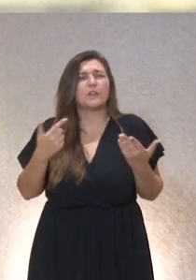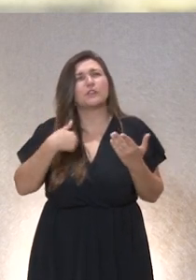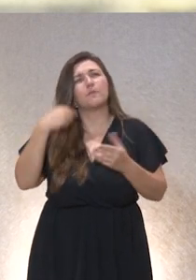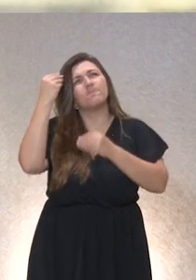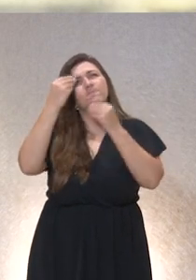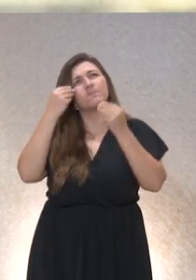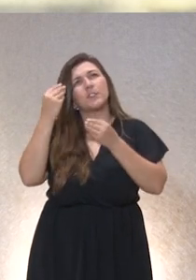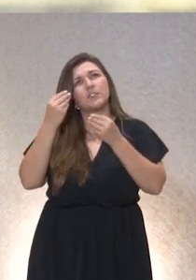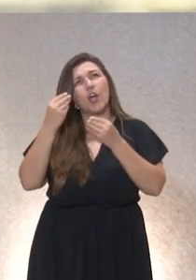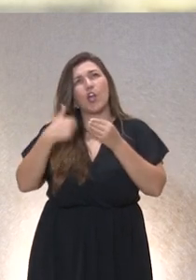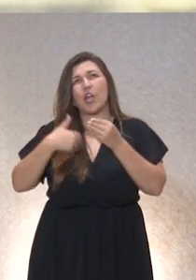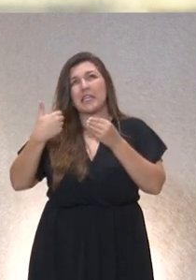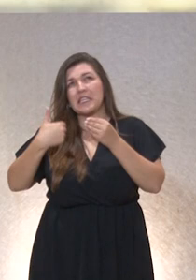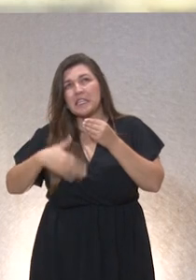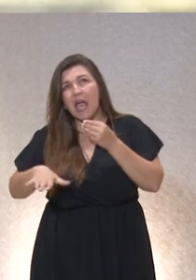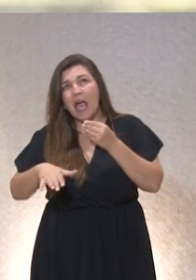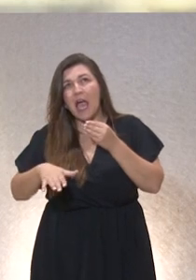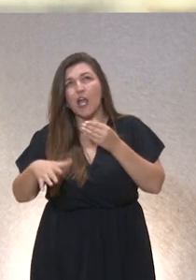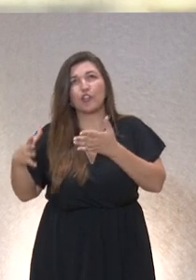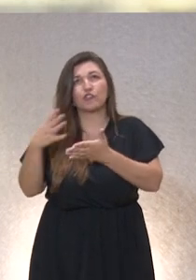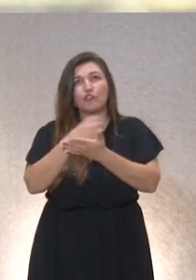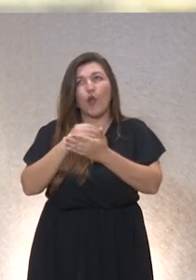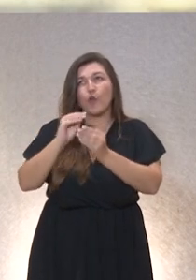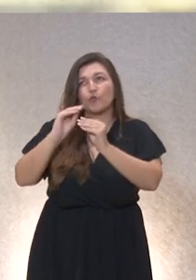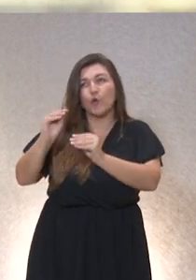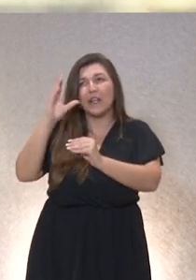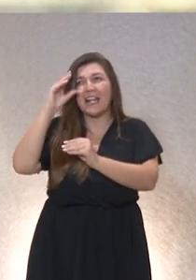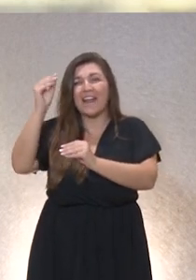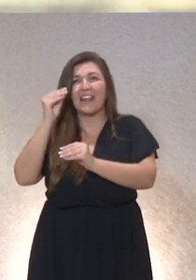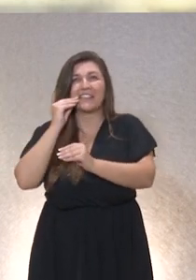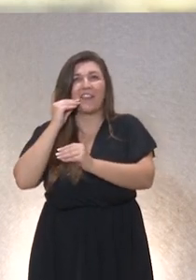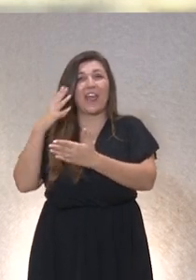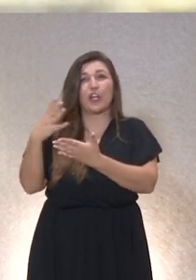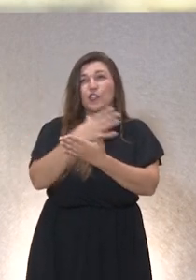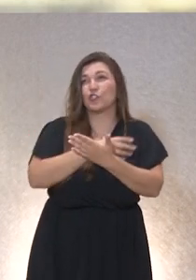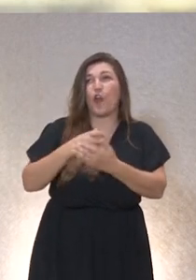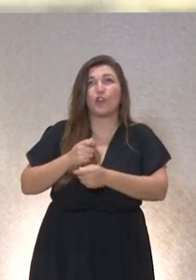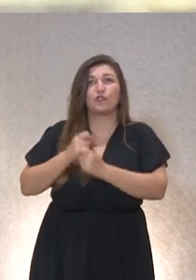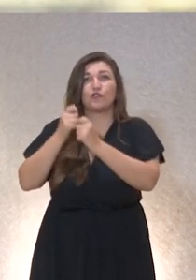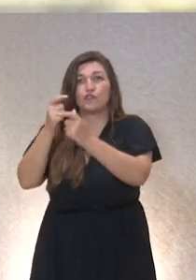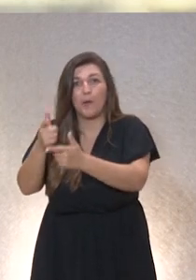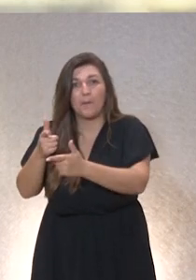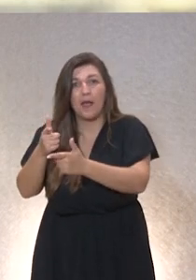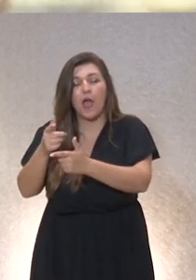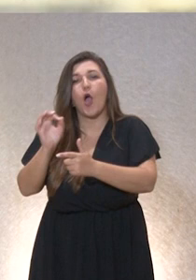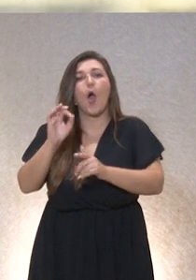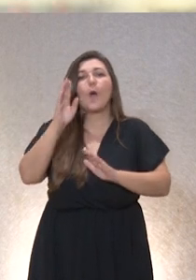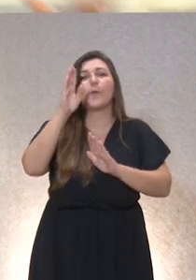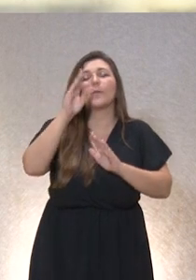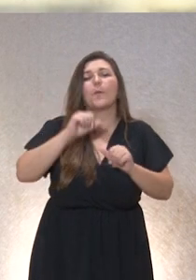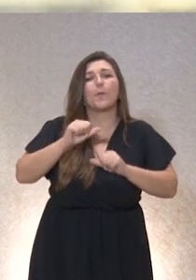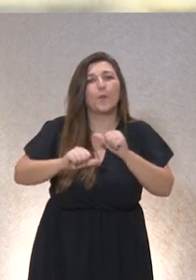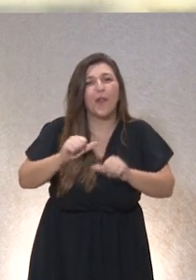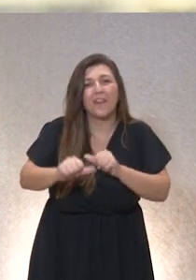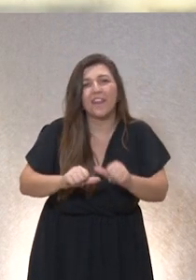dejado todo en manos de lo mecánico lo algorítmico y lo esdrújulo de la inteligencia artificial? ¿qué procesos de personalización cuidado